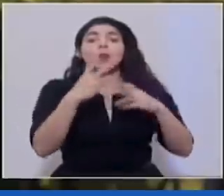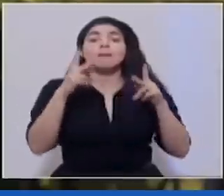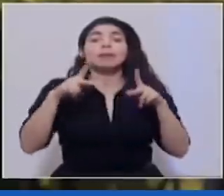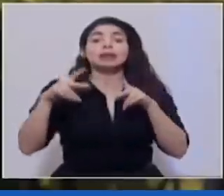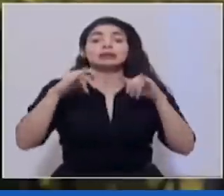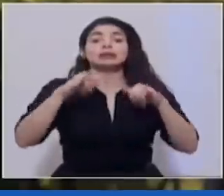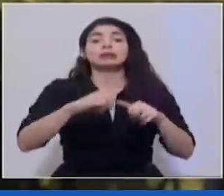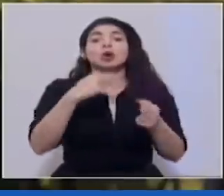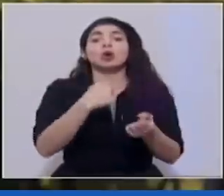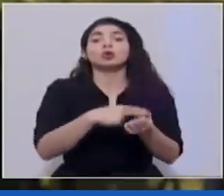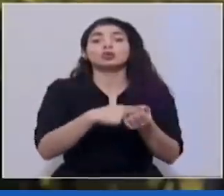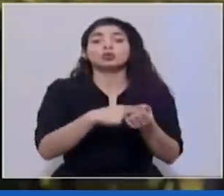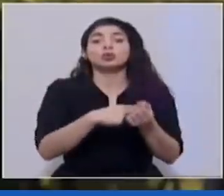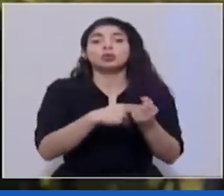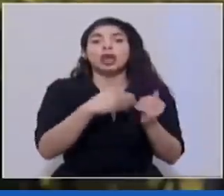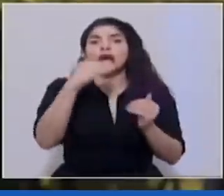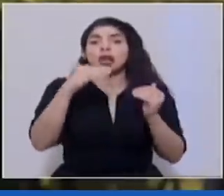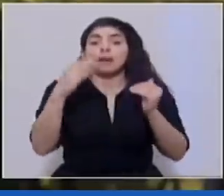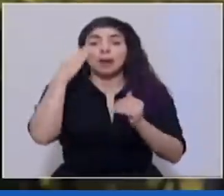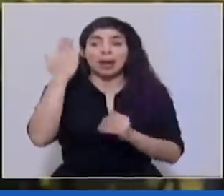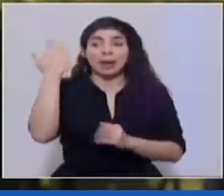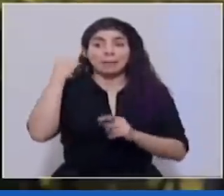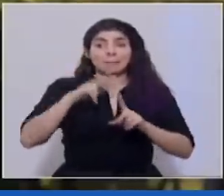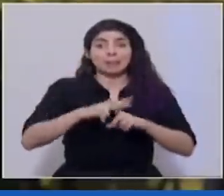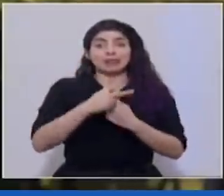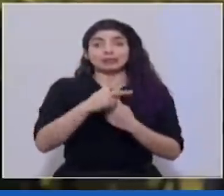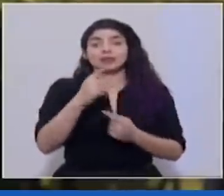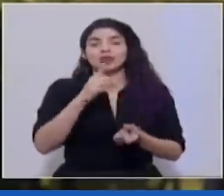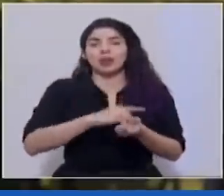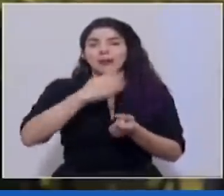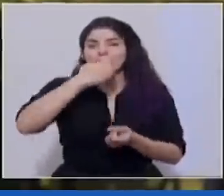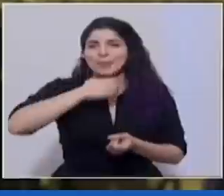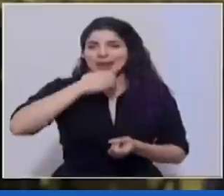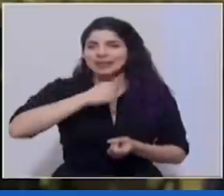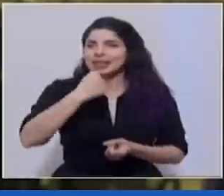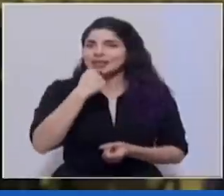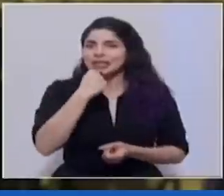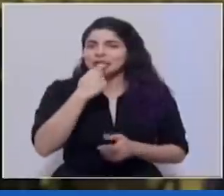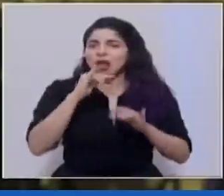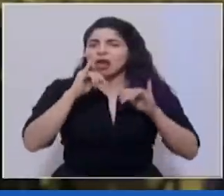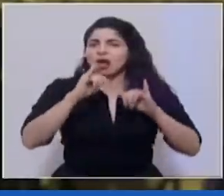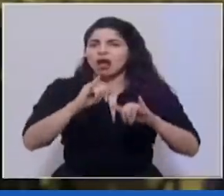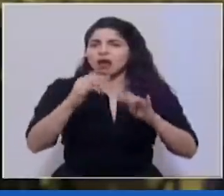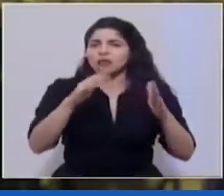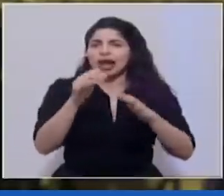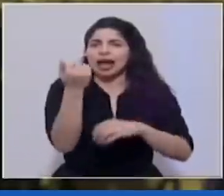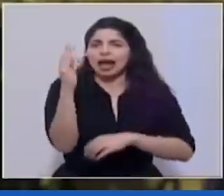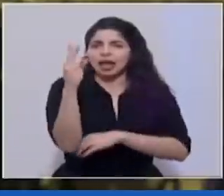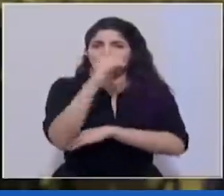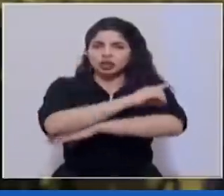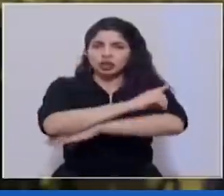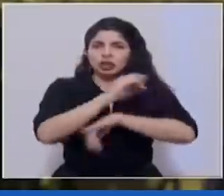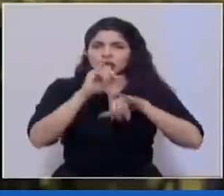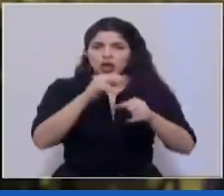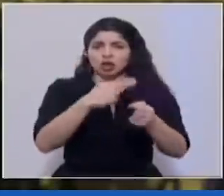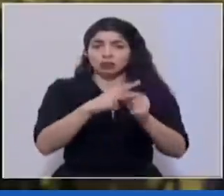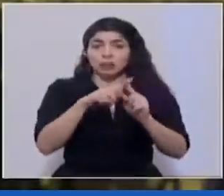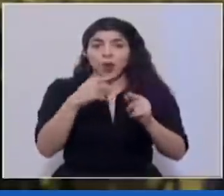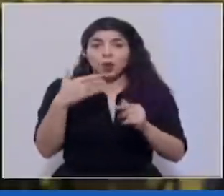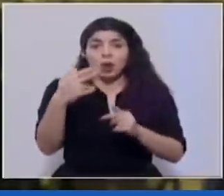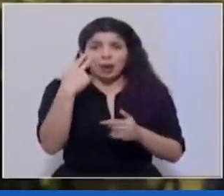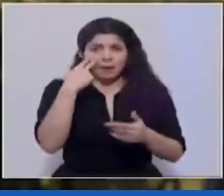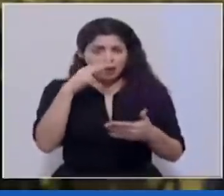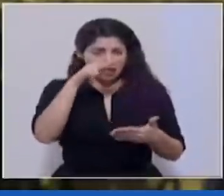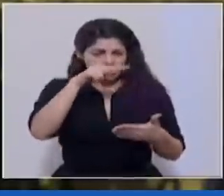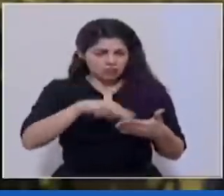hospitalización. Porque al inicio de la pandemia se había mencionado con el doctor Macaya que se duraba hasta 14 días las personas internadas. Sin embargo, cuando vemos la